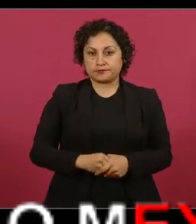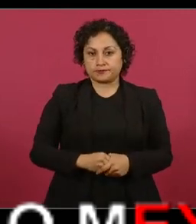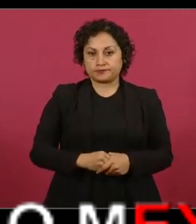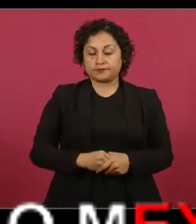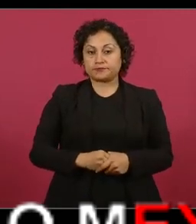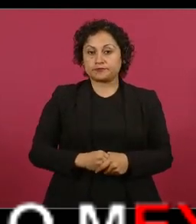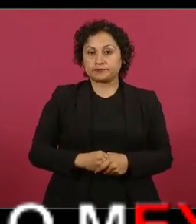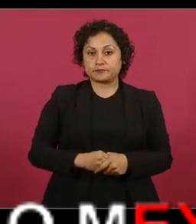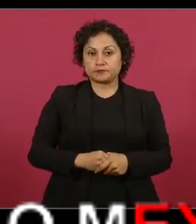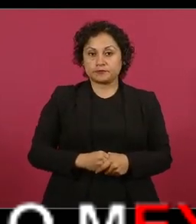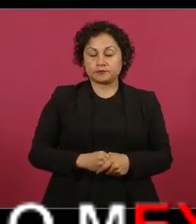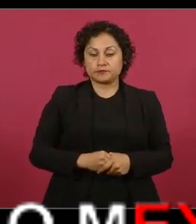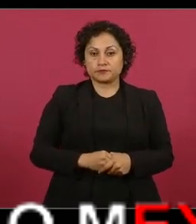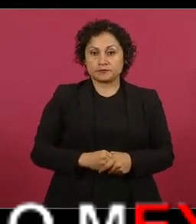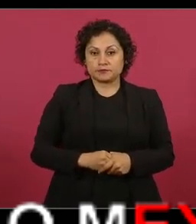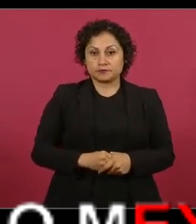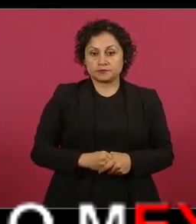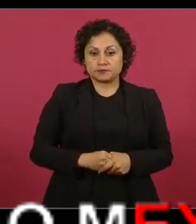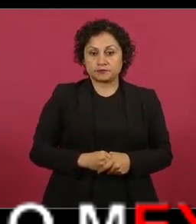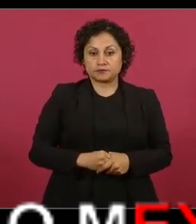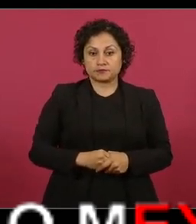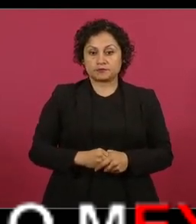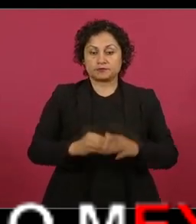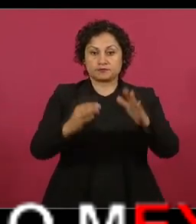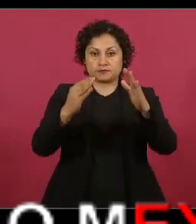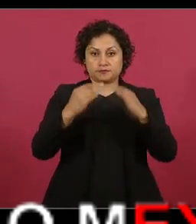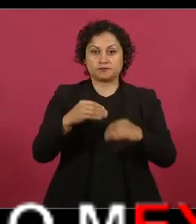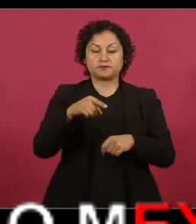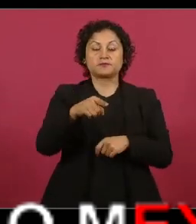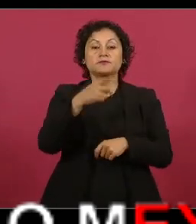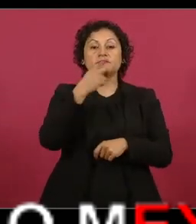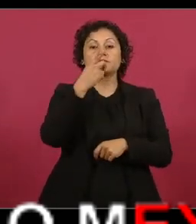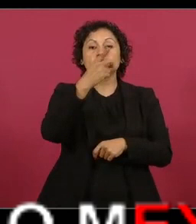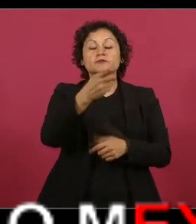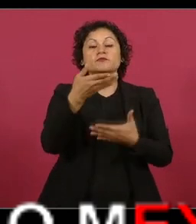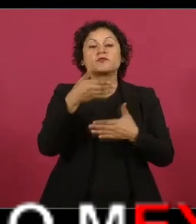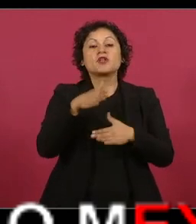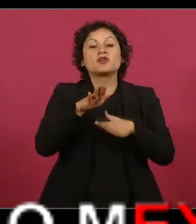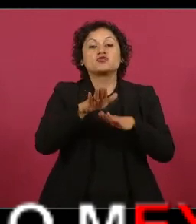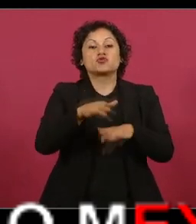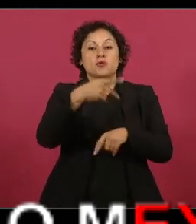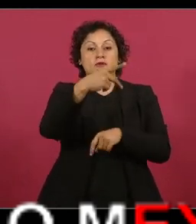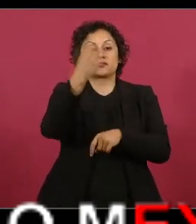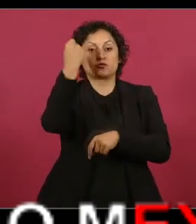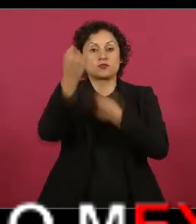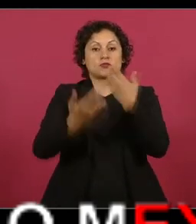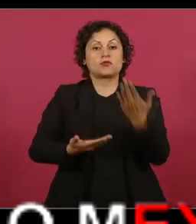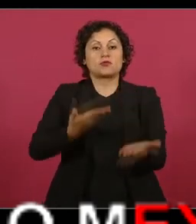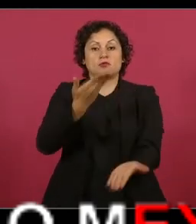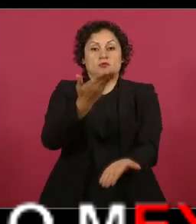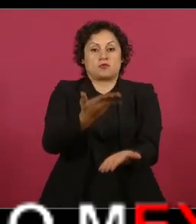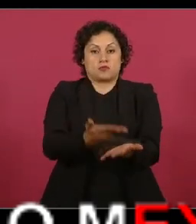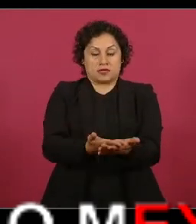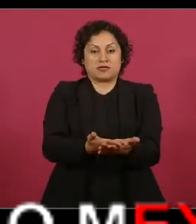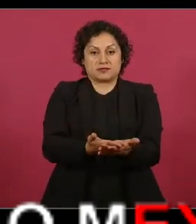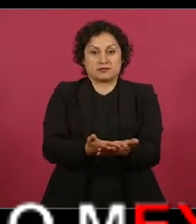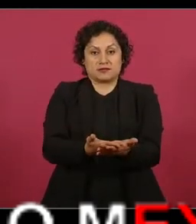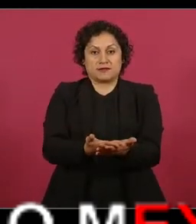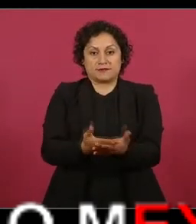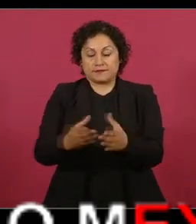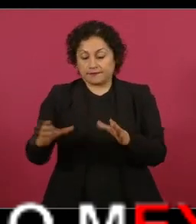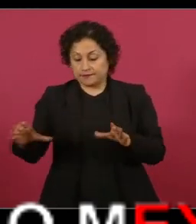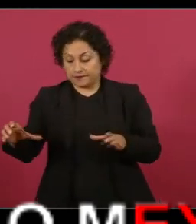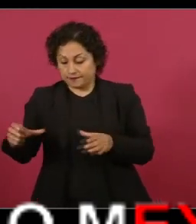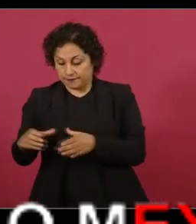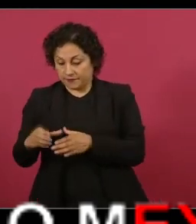Relativa a destinar el dinero que integra los fideicomisos públicos a la